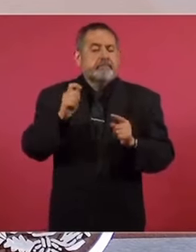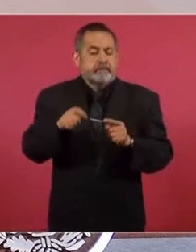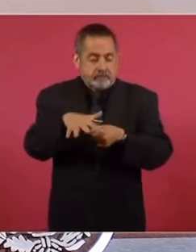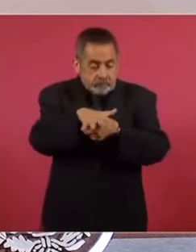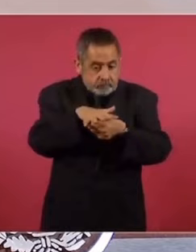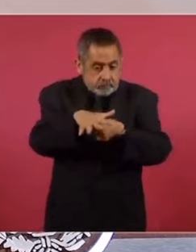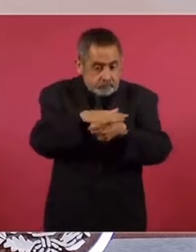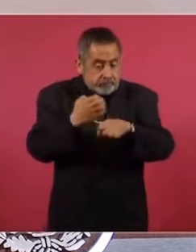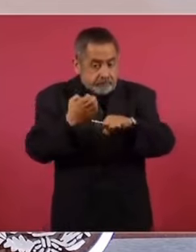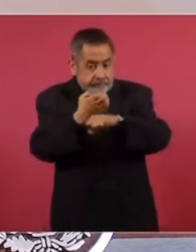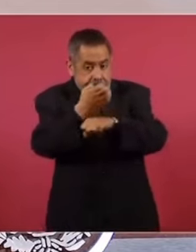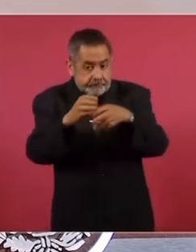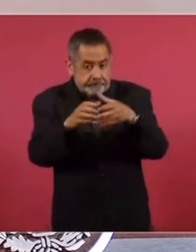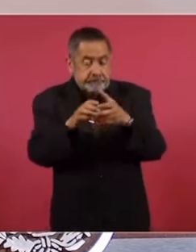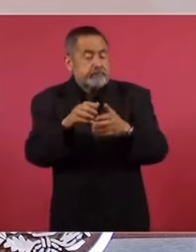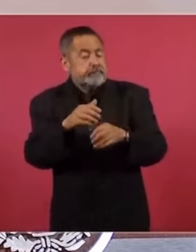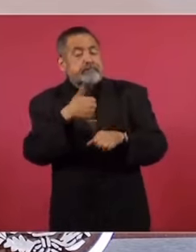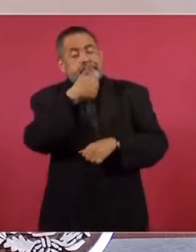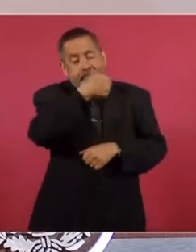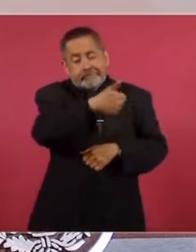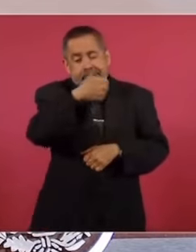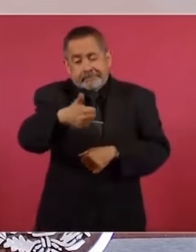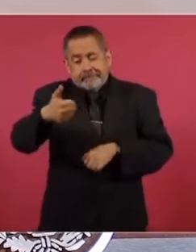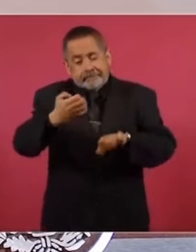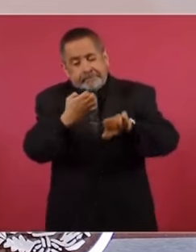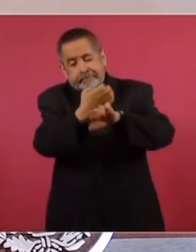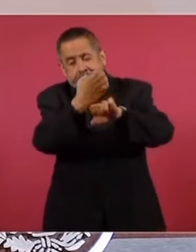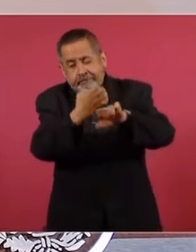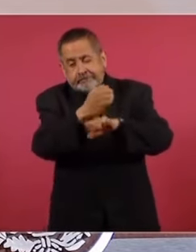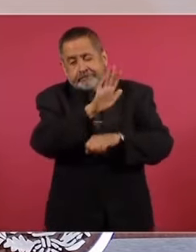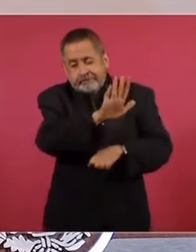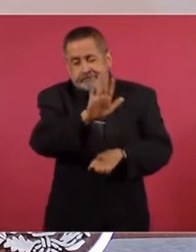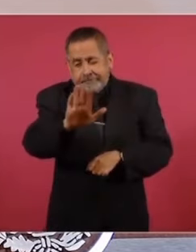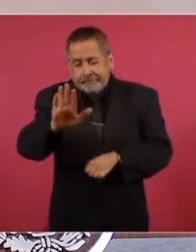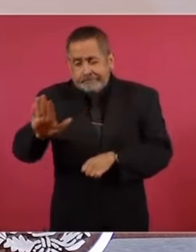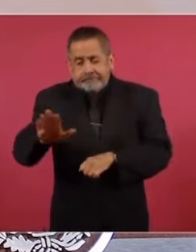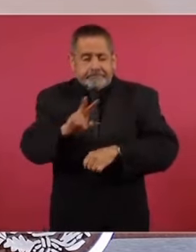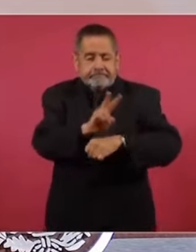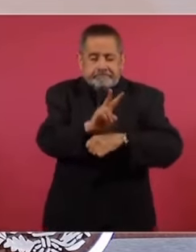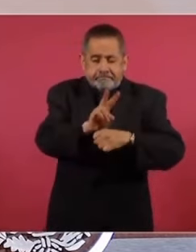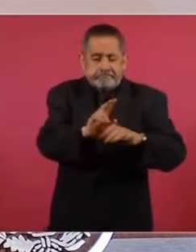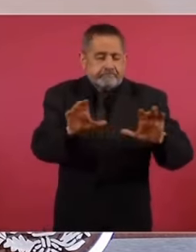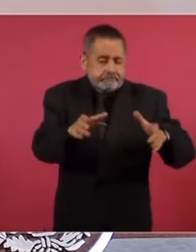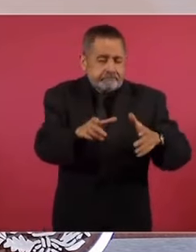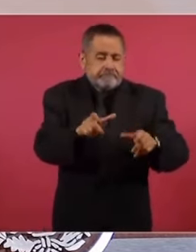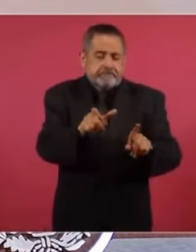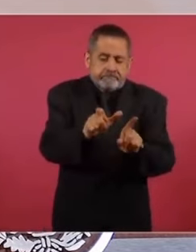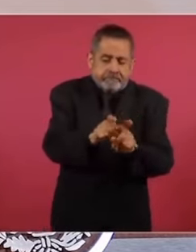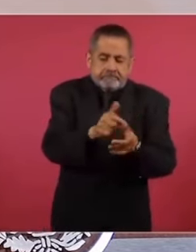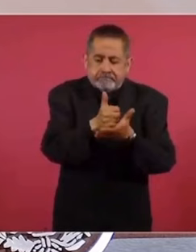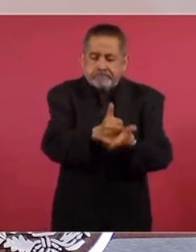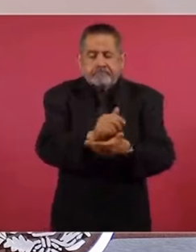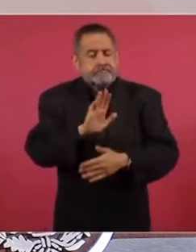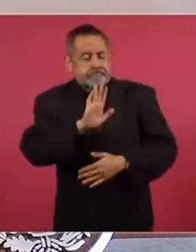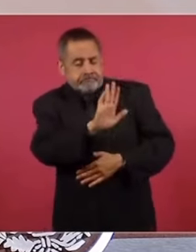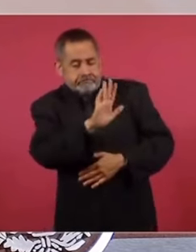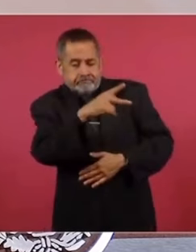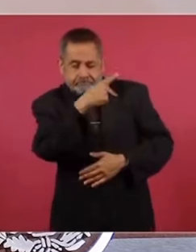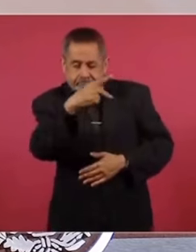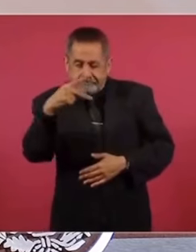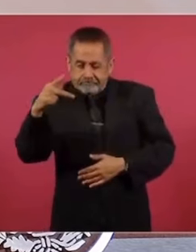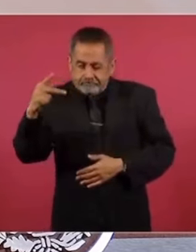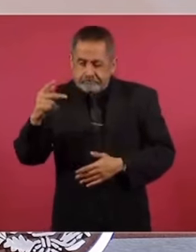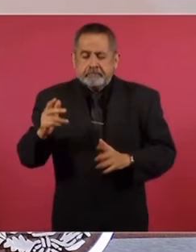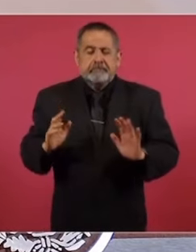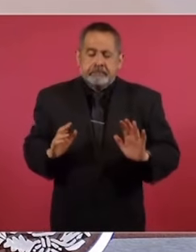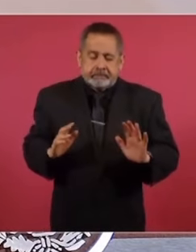local están a cargo de los gobiernos de los estados y de los municipios. Decirles que